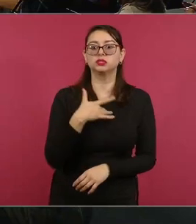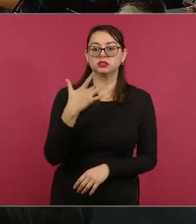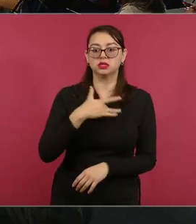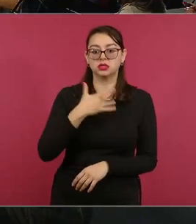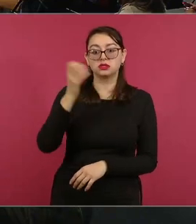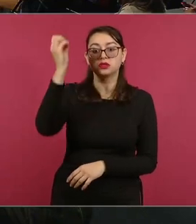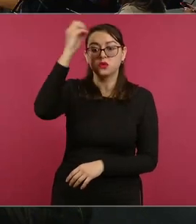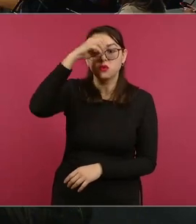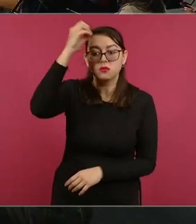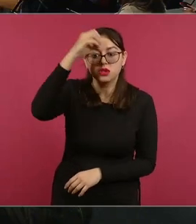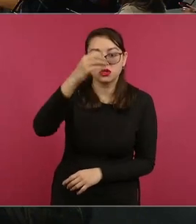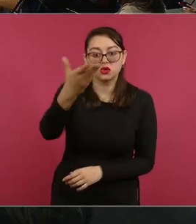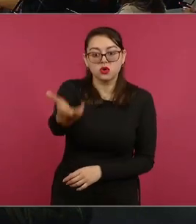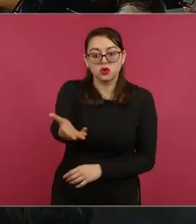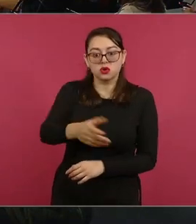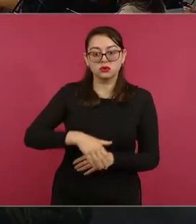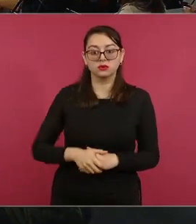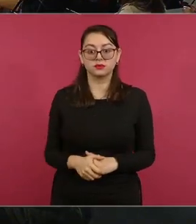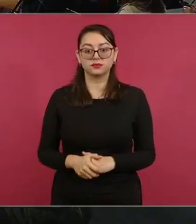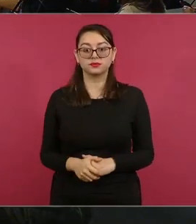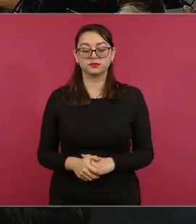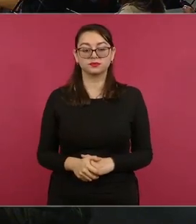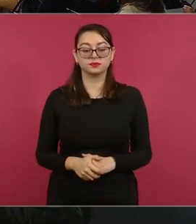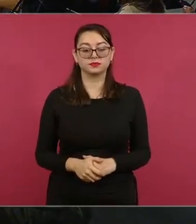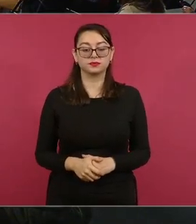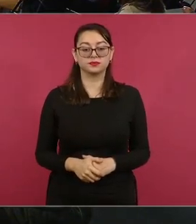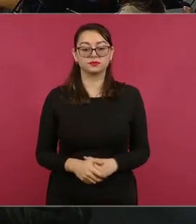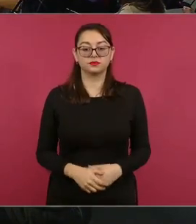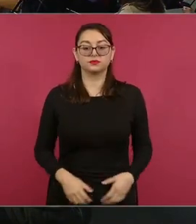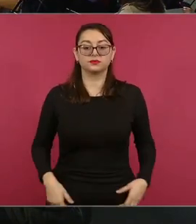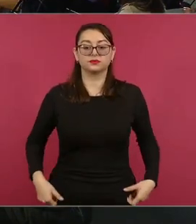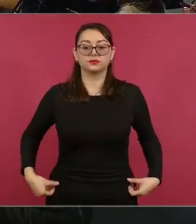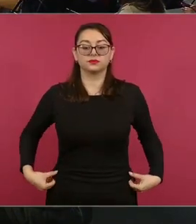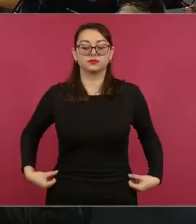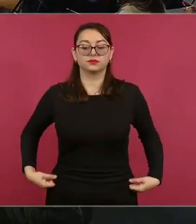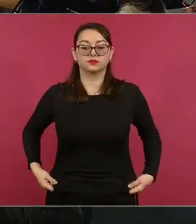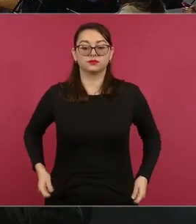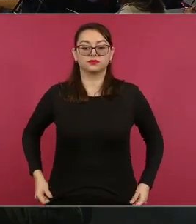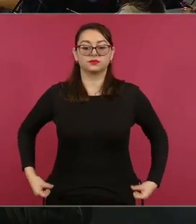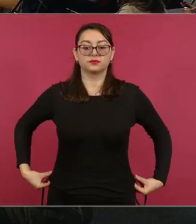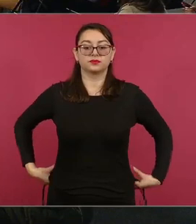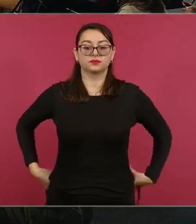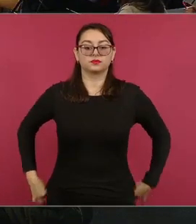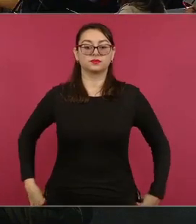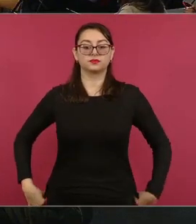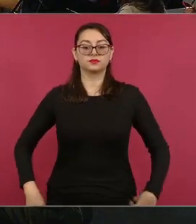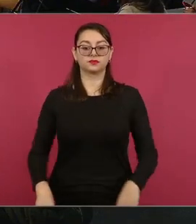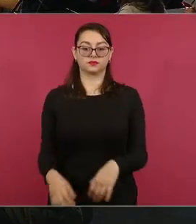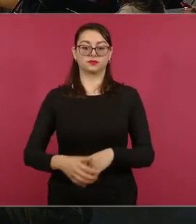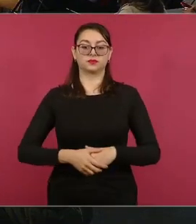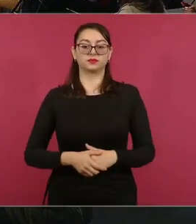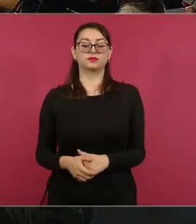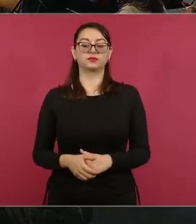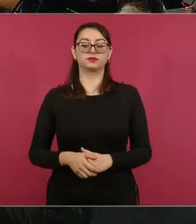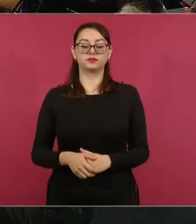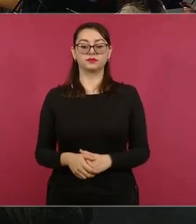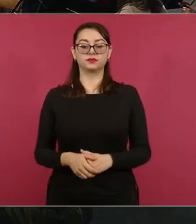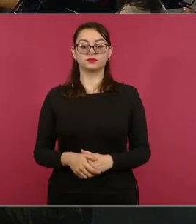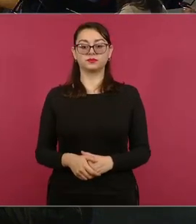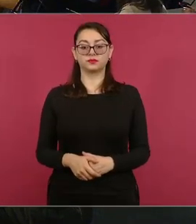mi opinión es de que se tiene que respetar la